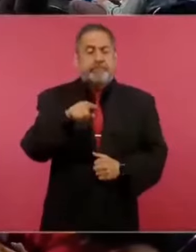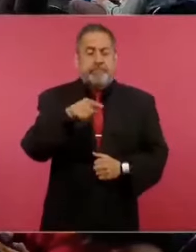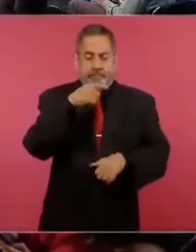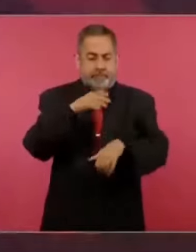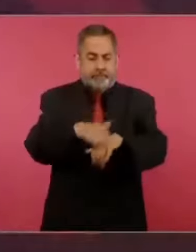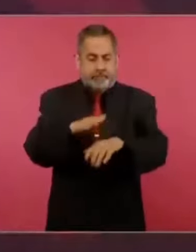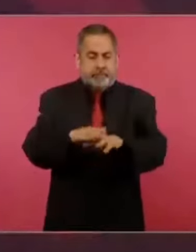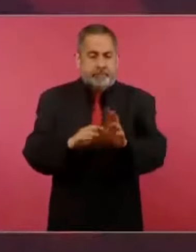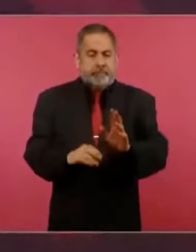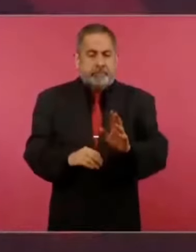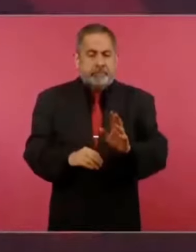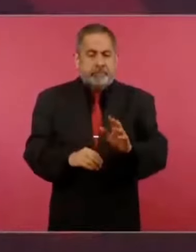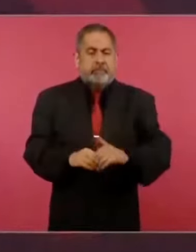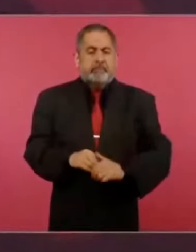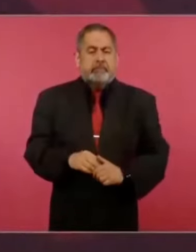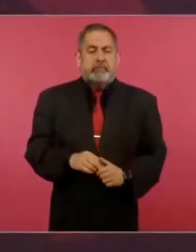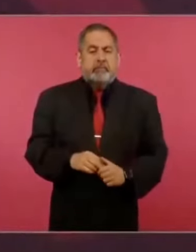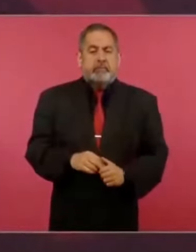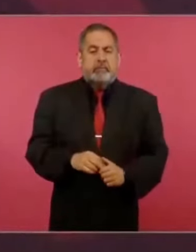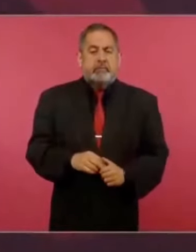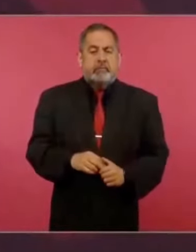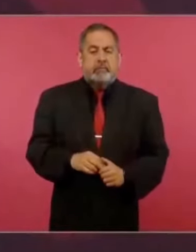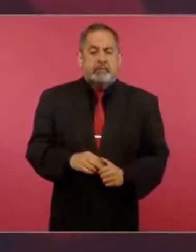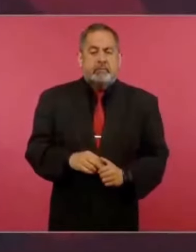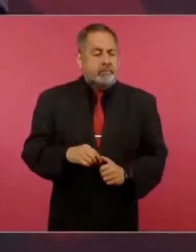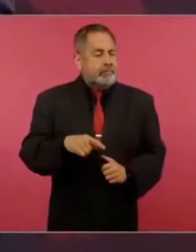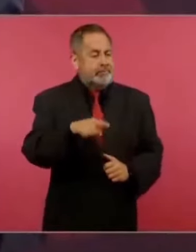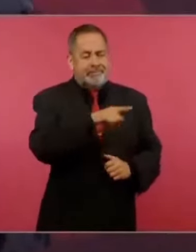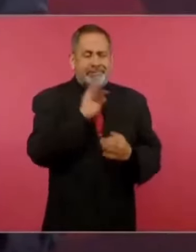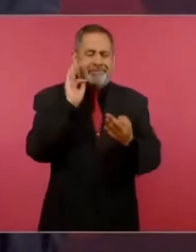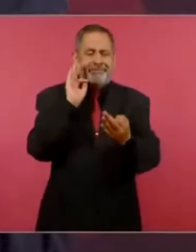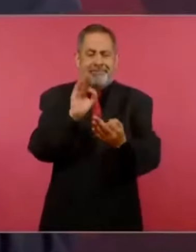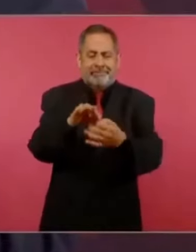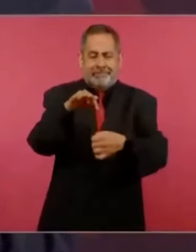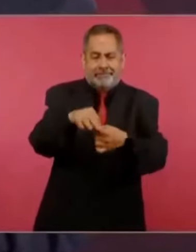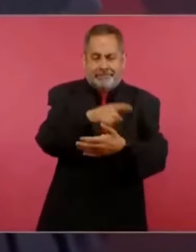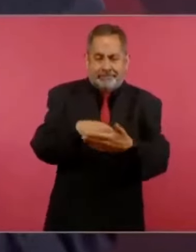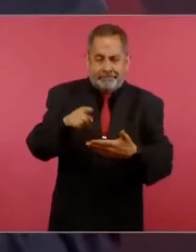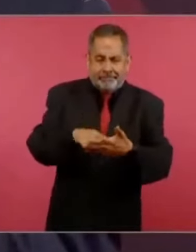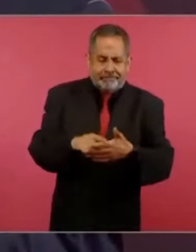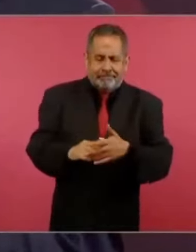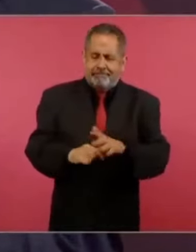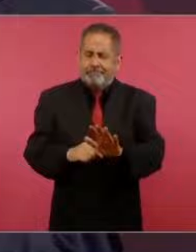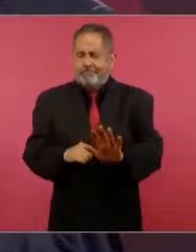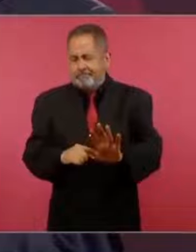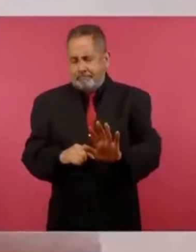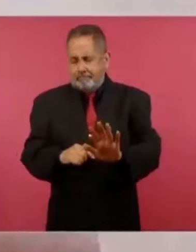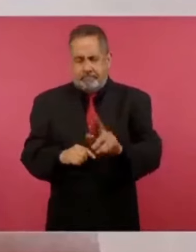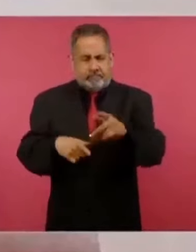nos ayudamos explotador de tubal. pero por accedemos a contributing